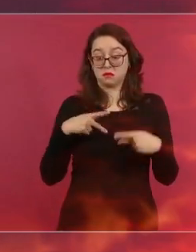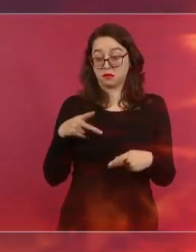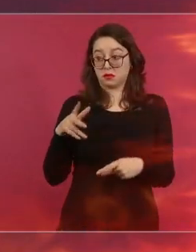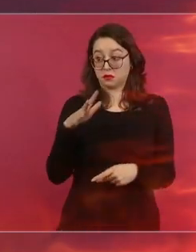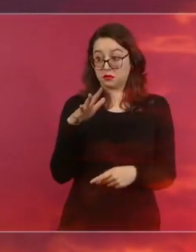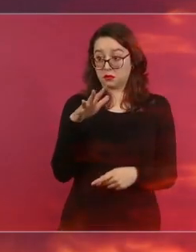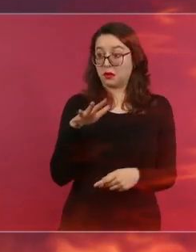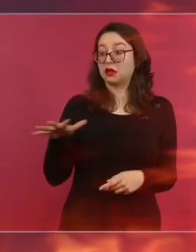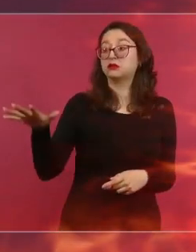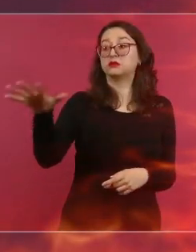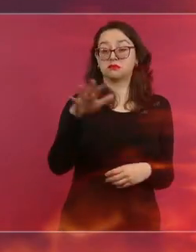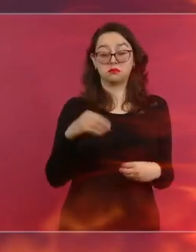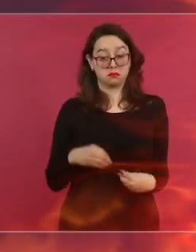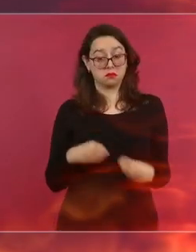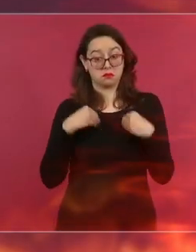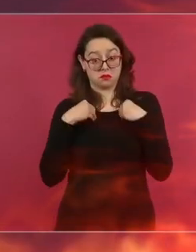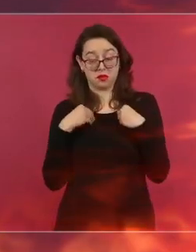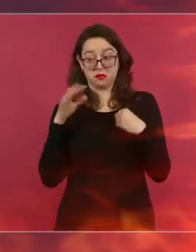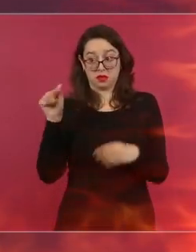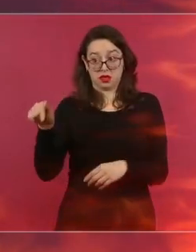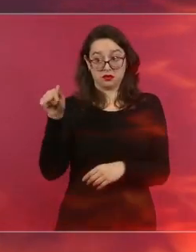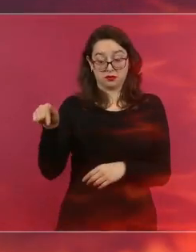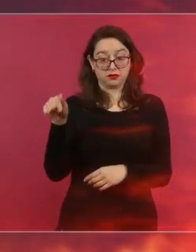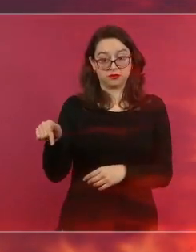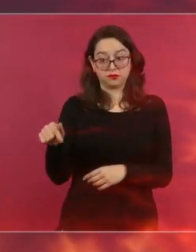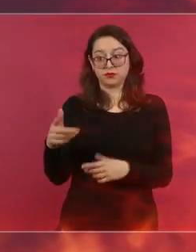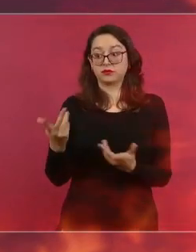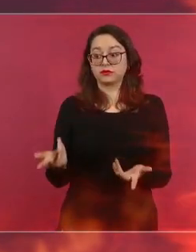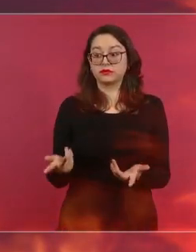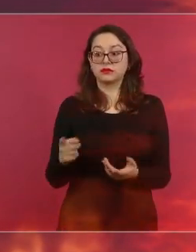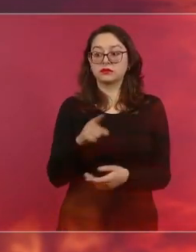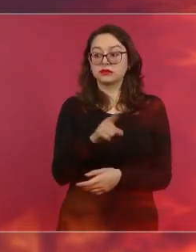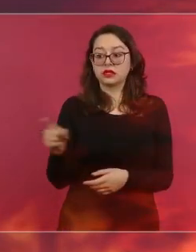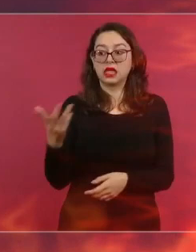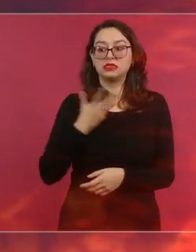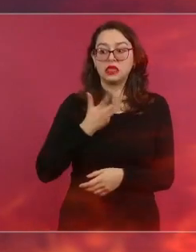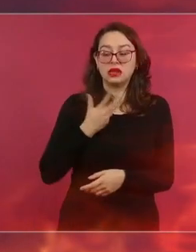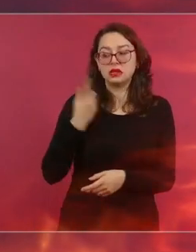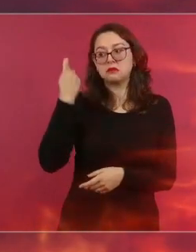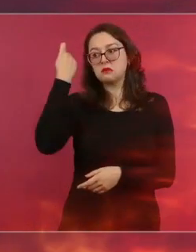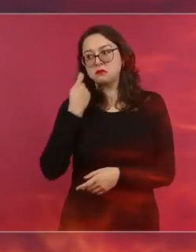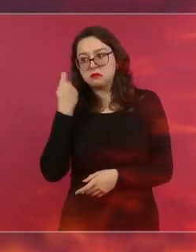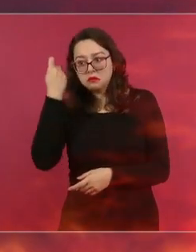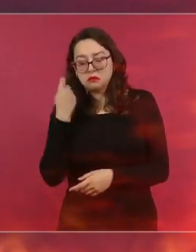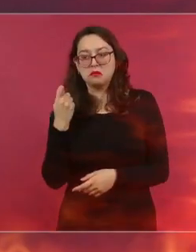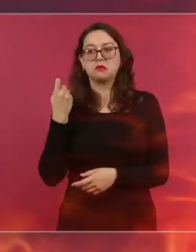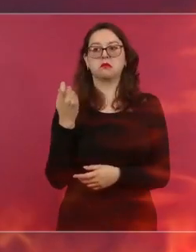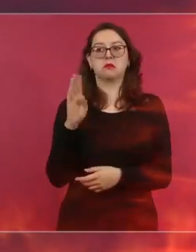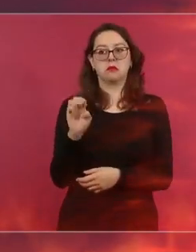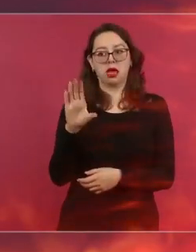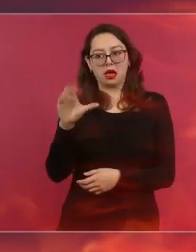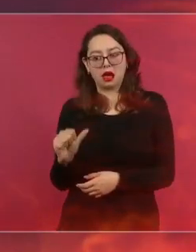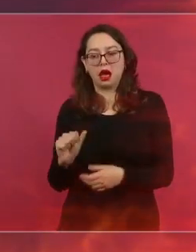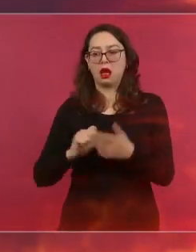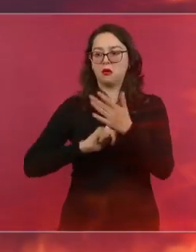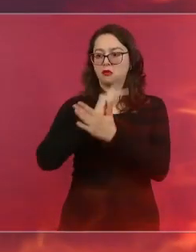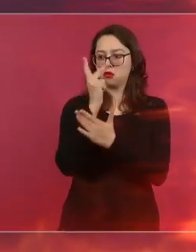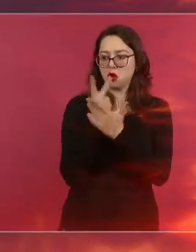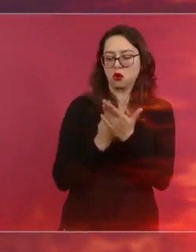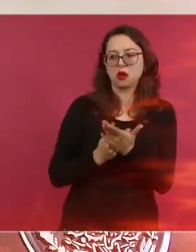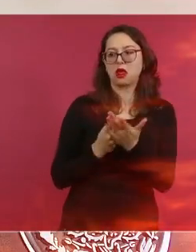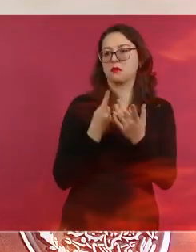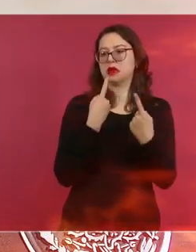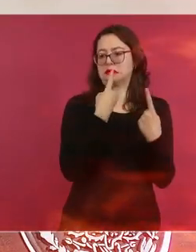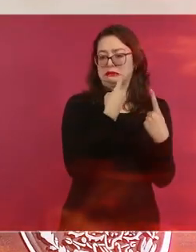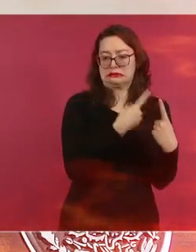las labores de limpieza, construcción, pintura y otras actividades. Y van a recibir un salario mínimo, el equivalente a un salario mínimo. A